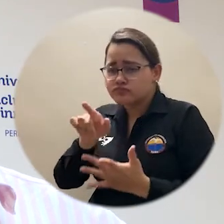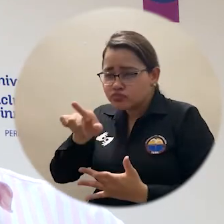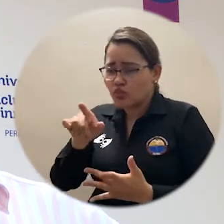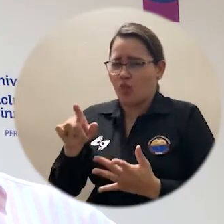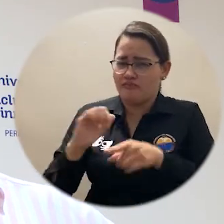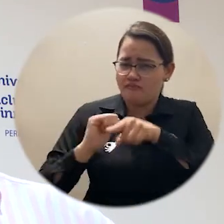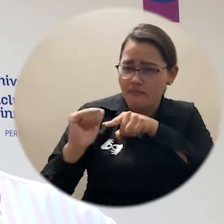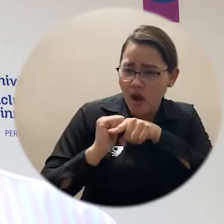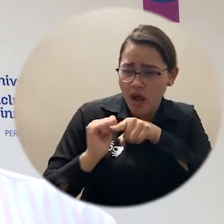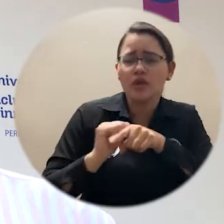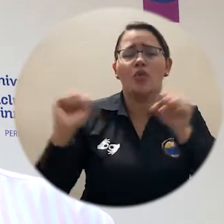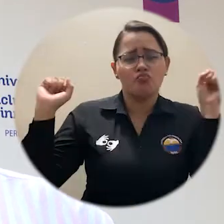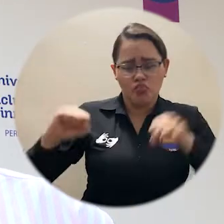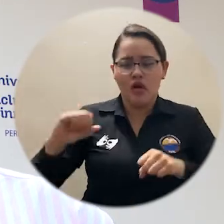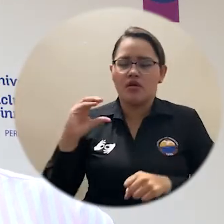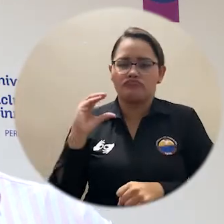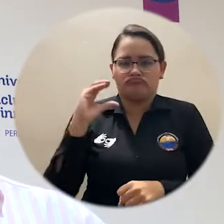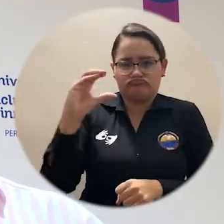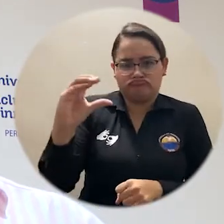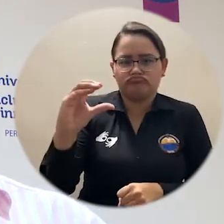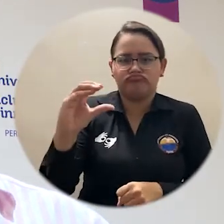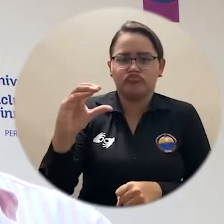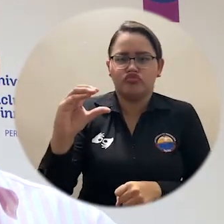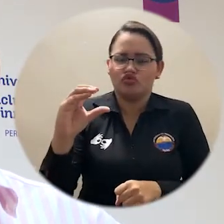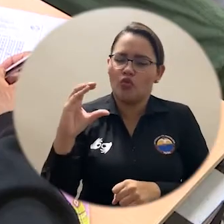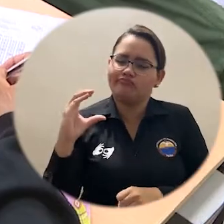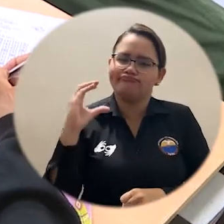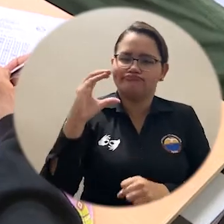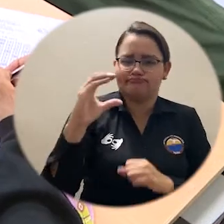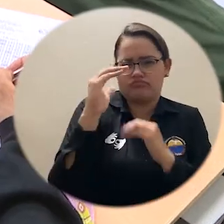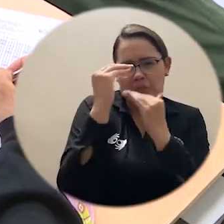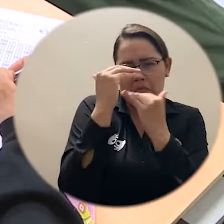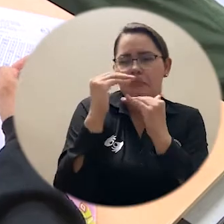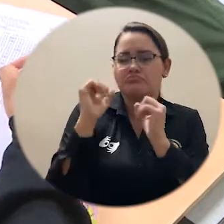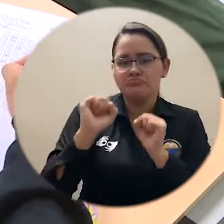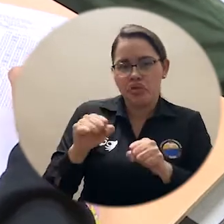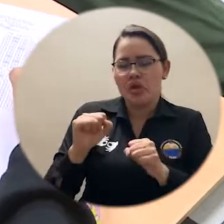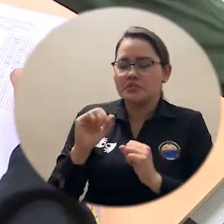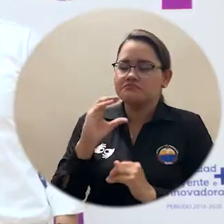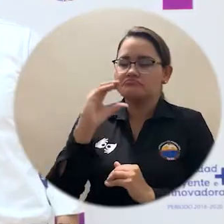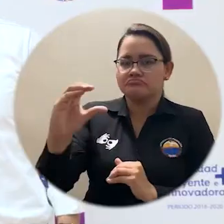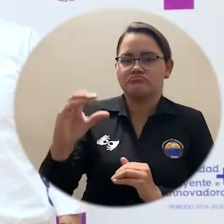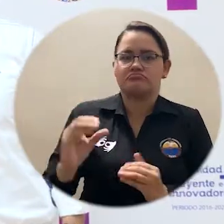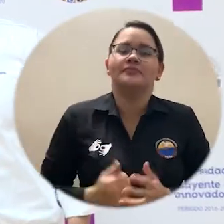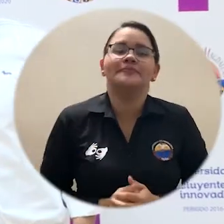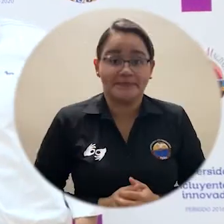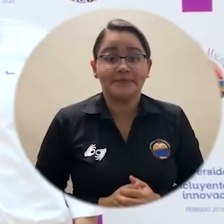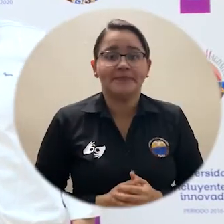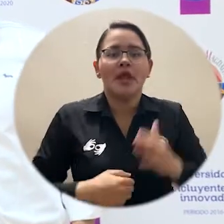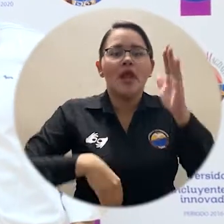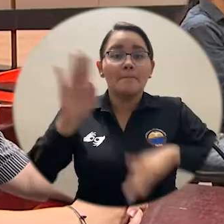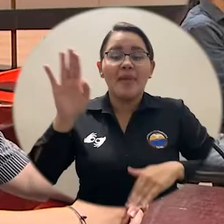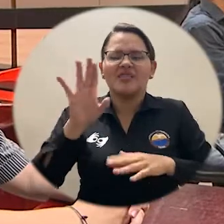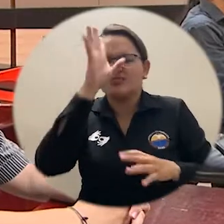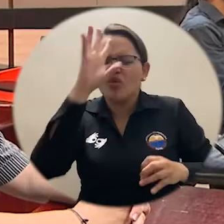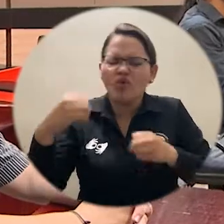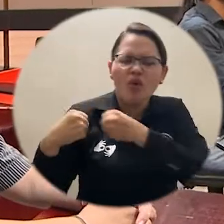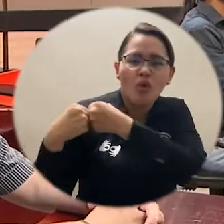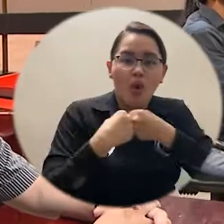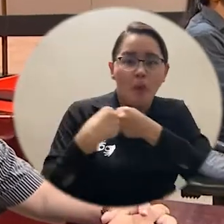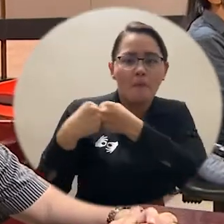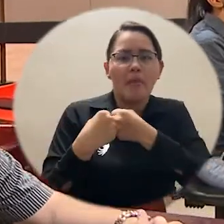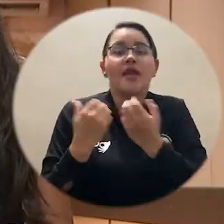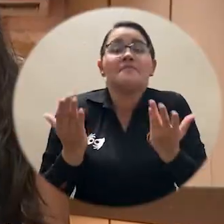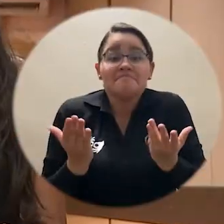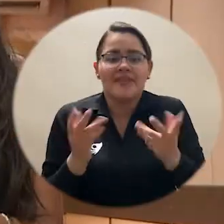básico para que ellos puedan sostenerse o mantenerse. Se busca establecer bases entre ambas entidades para que los estudiantes